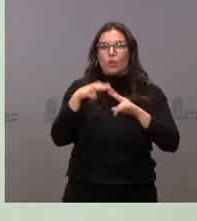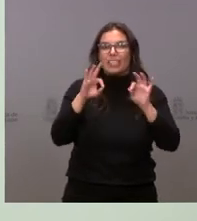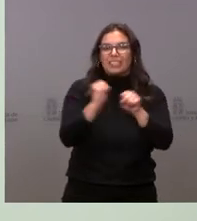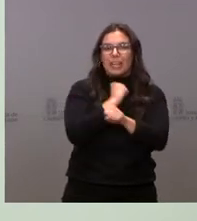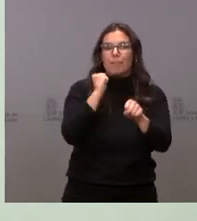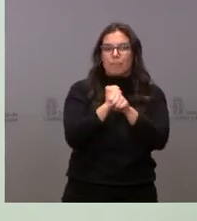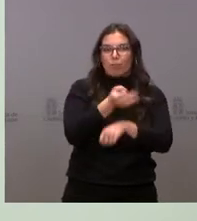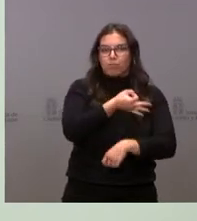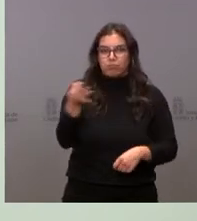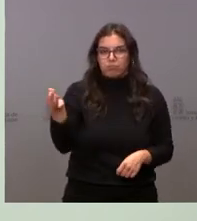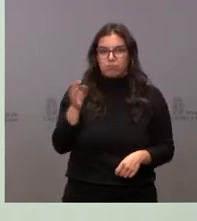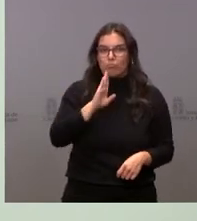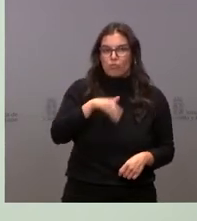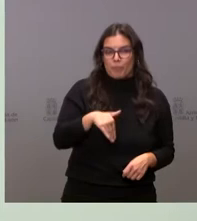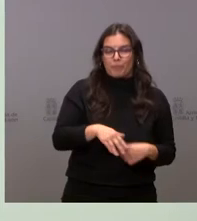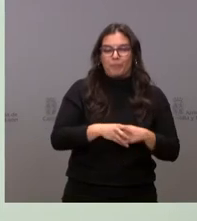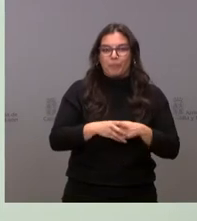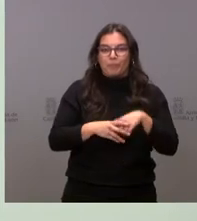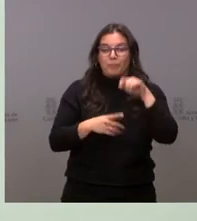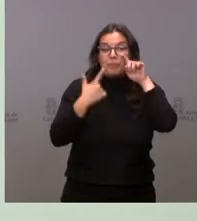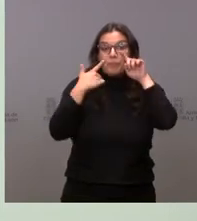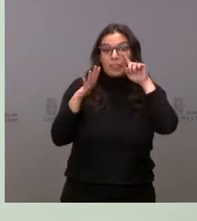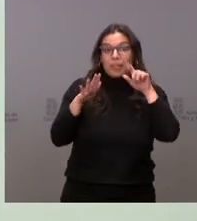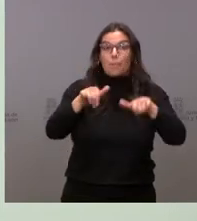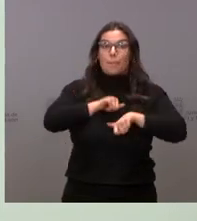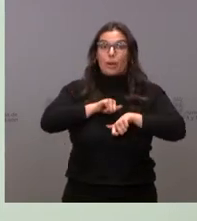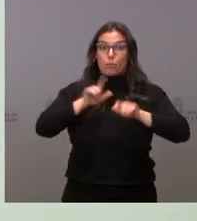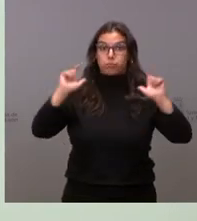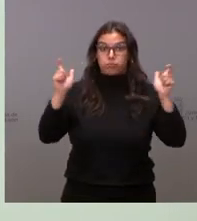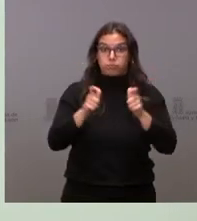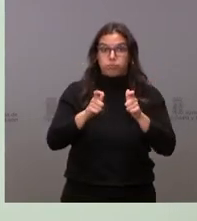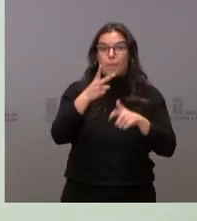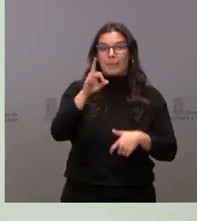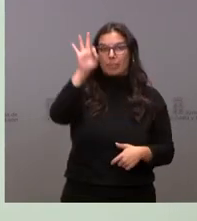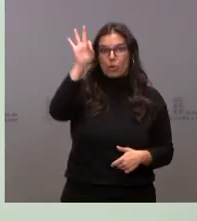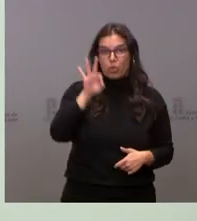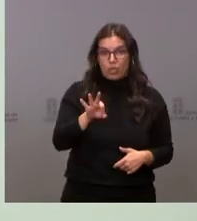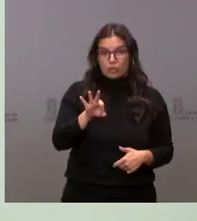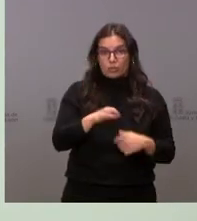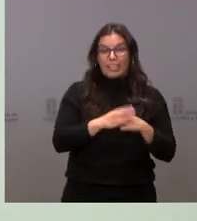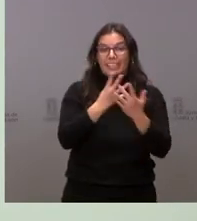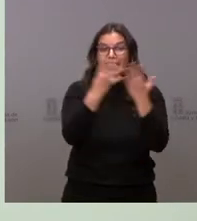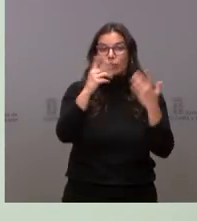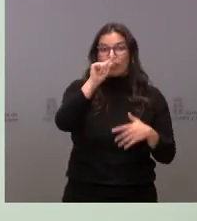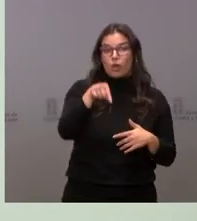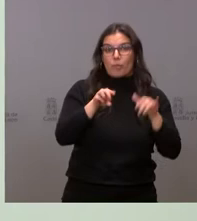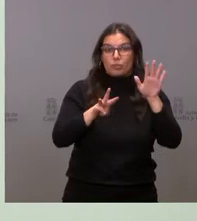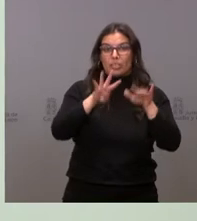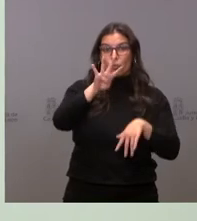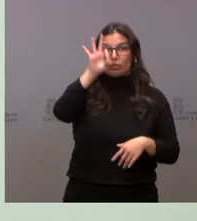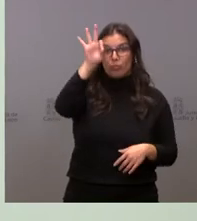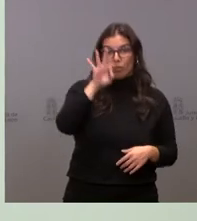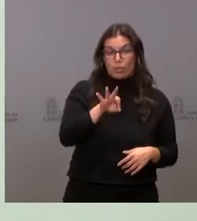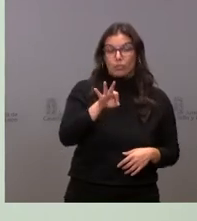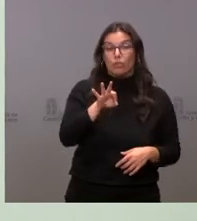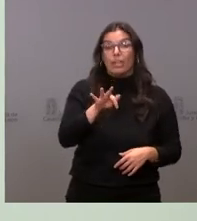acertada. fíjense, el paro baja casi un 20%, el 19,84% y nos sitúa,